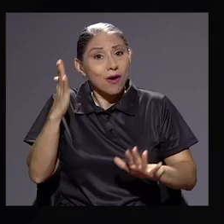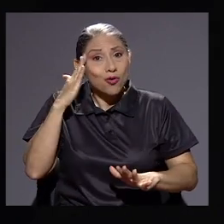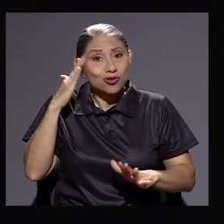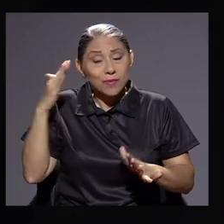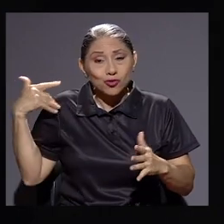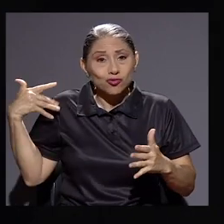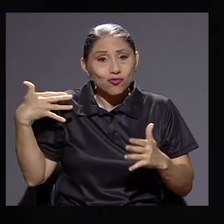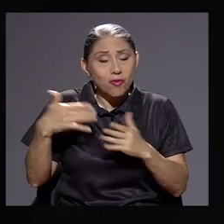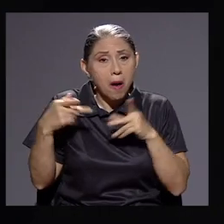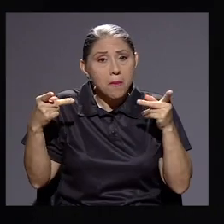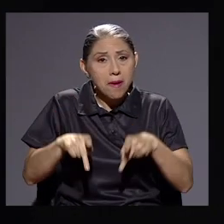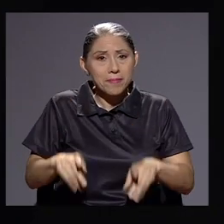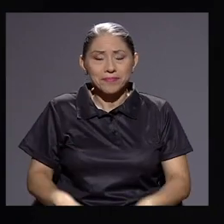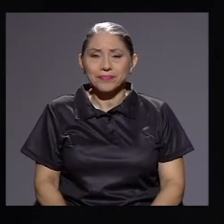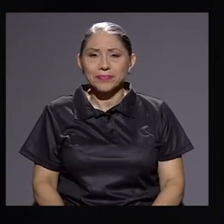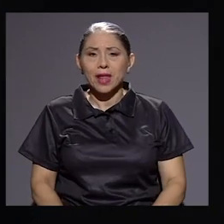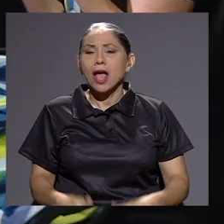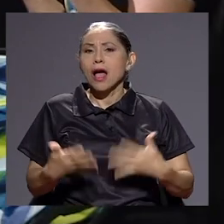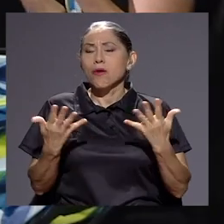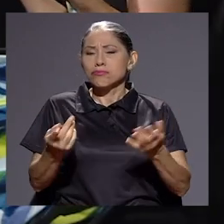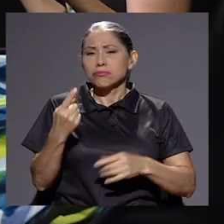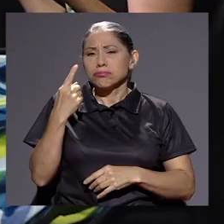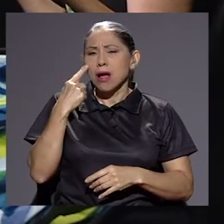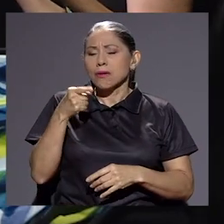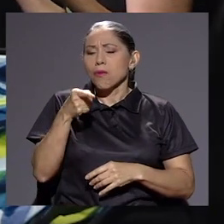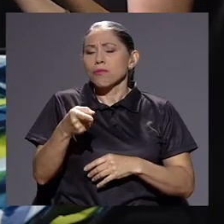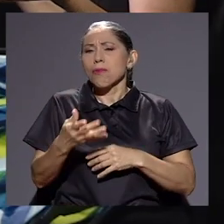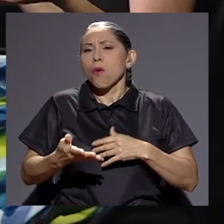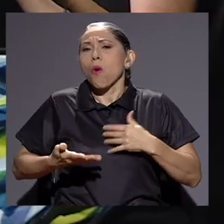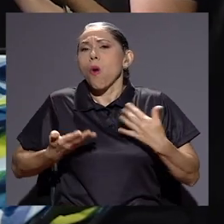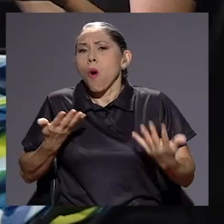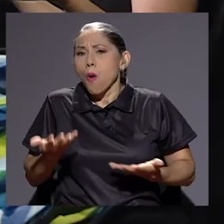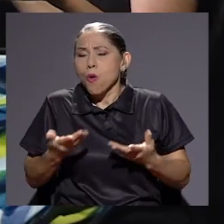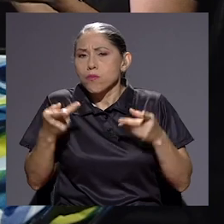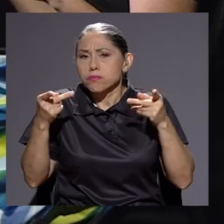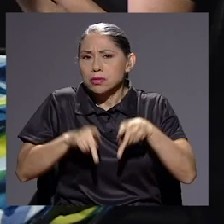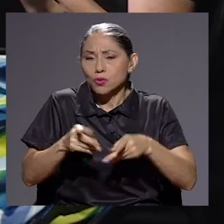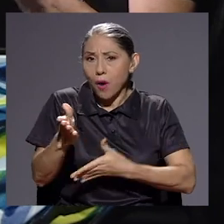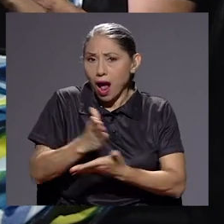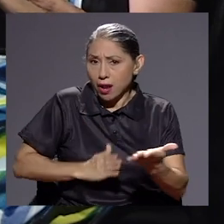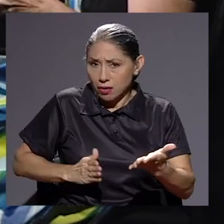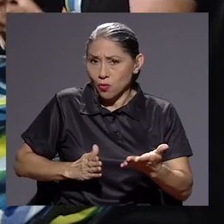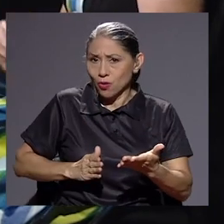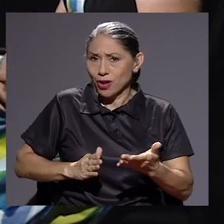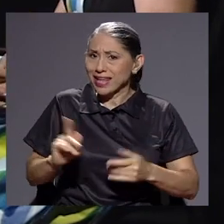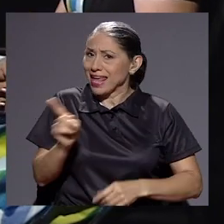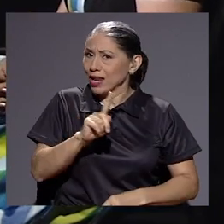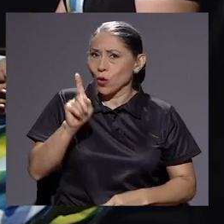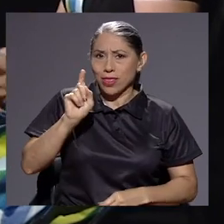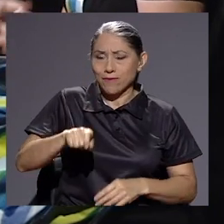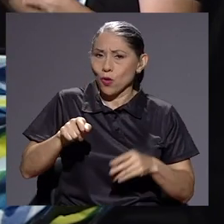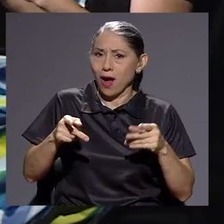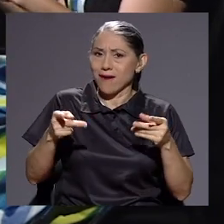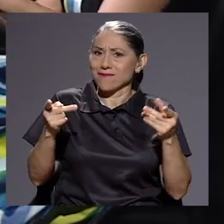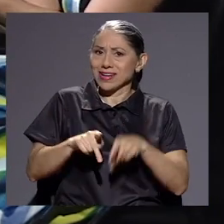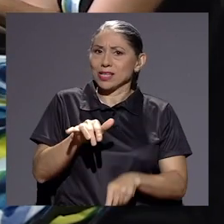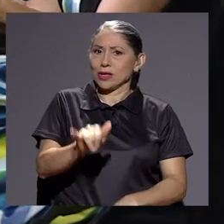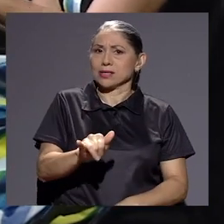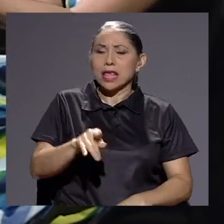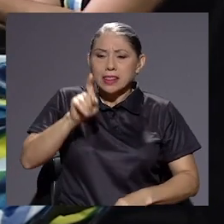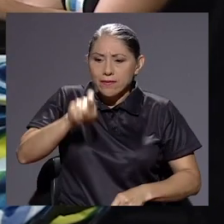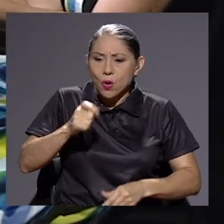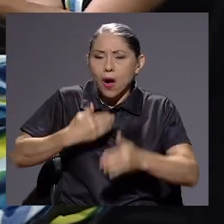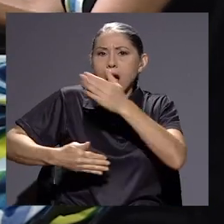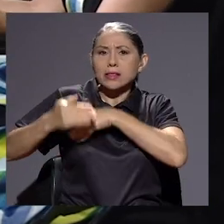A raíz de todo eso y de ver cómo se formó algo que realmente no debió haber sido, no debió haber sido, debió haber sido más bien un